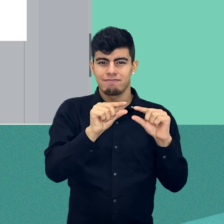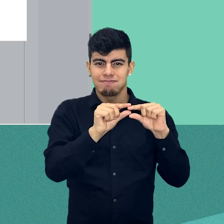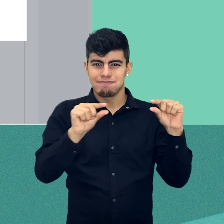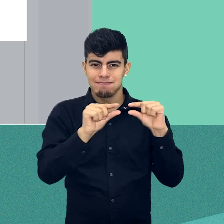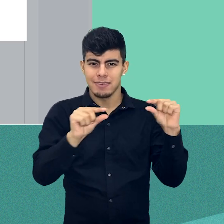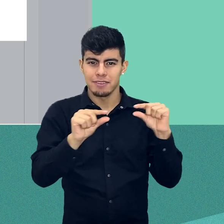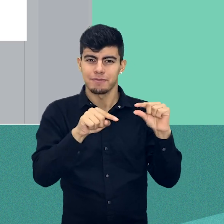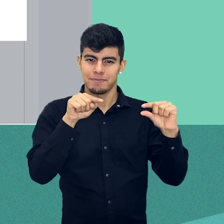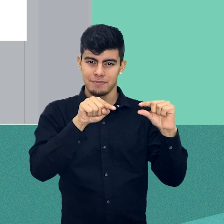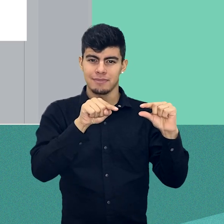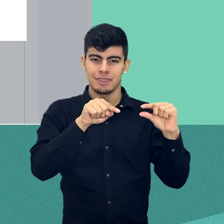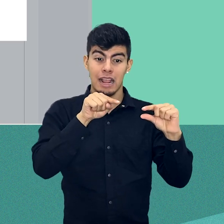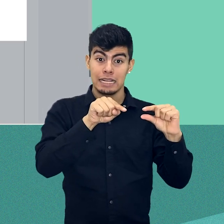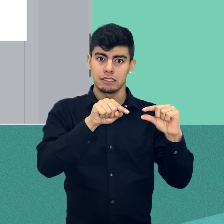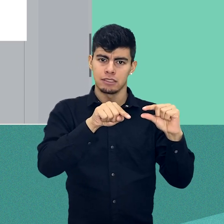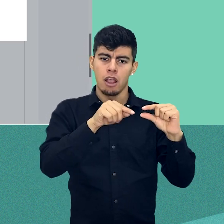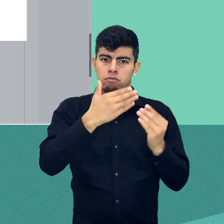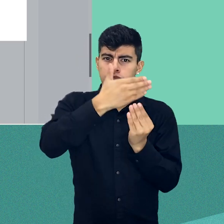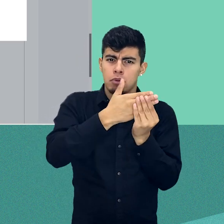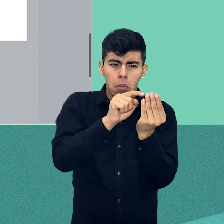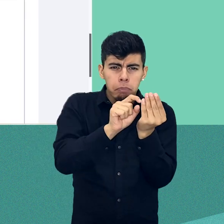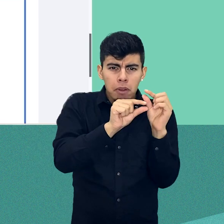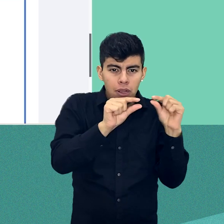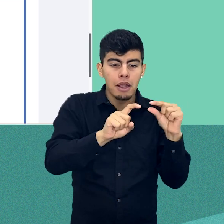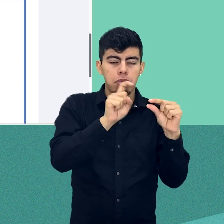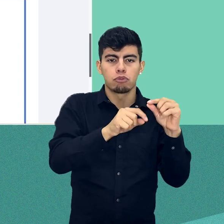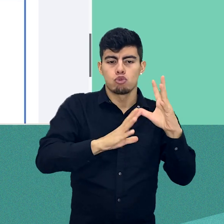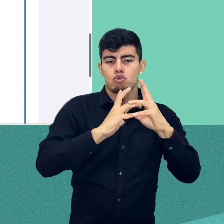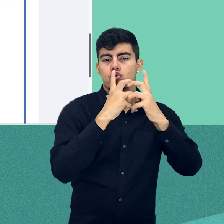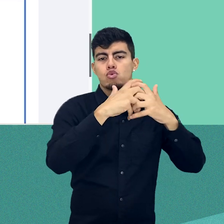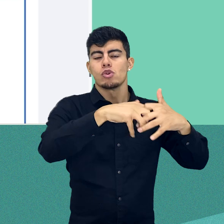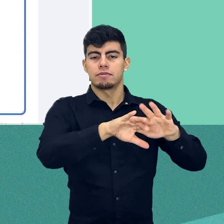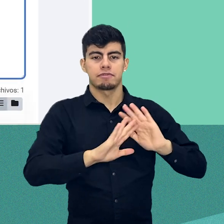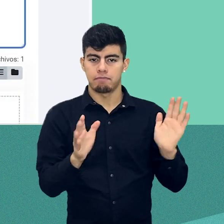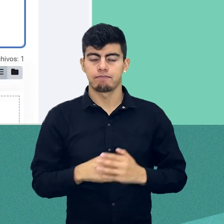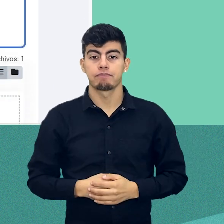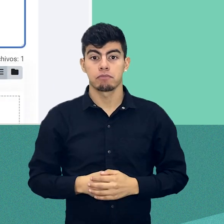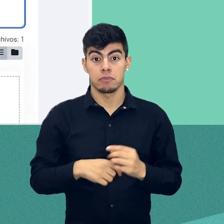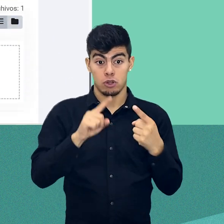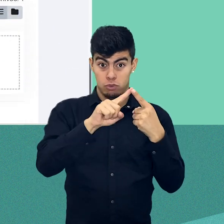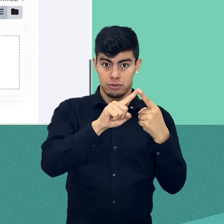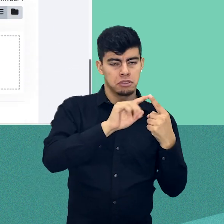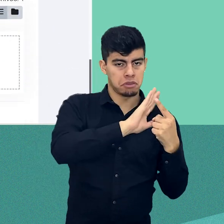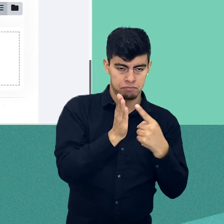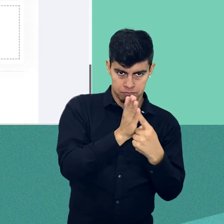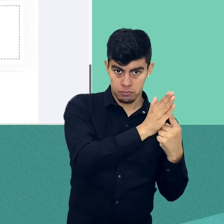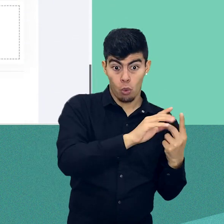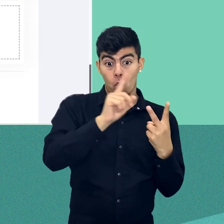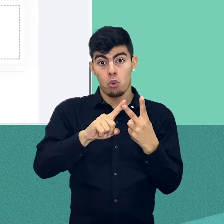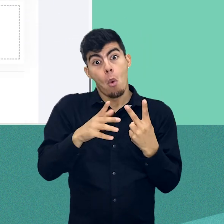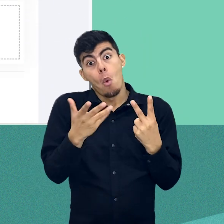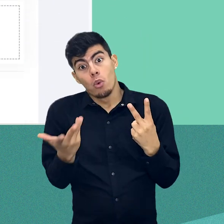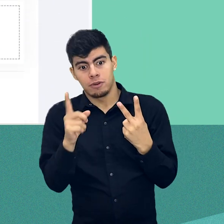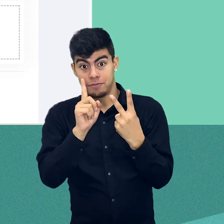a la tarea, podemos hacer clic en Adjuntar grabación. La segunda opción es grabar un audio mediante alguna herramienta